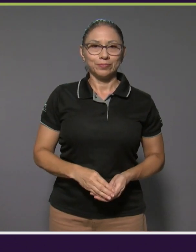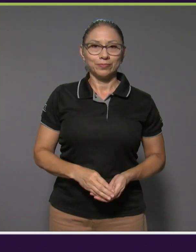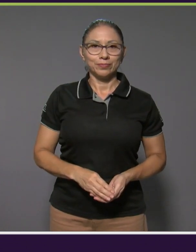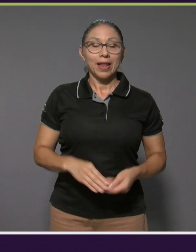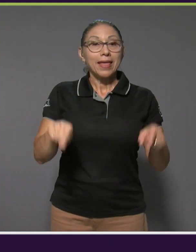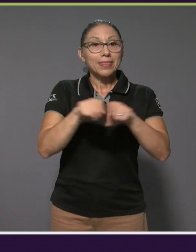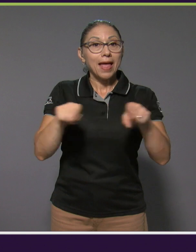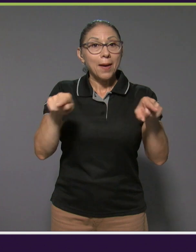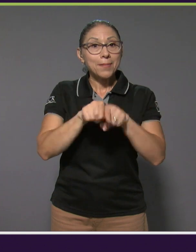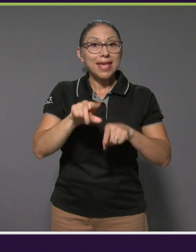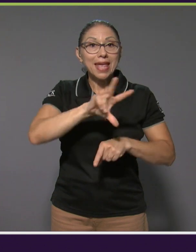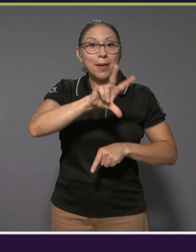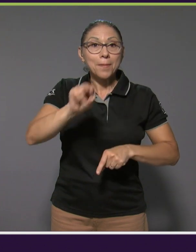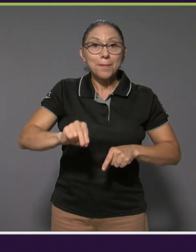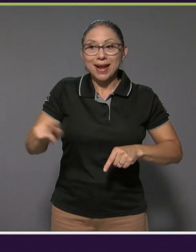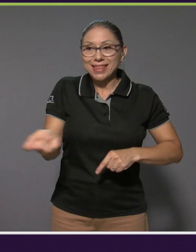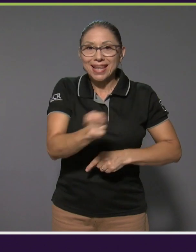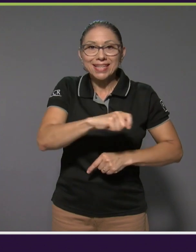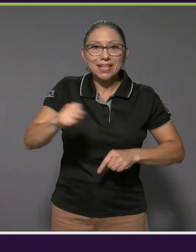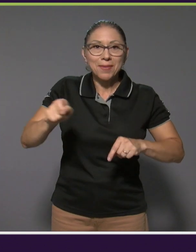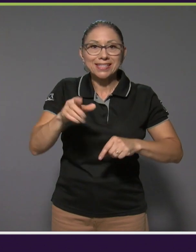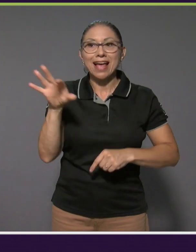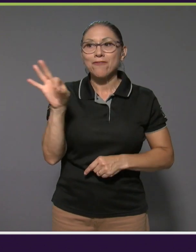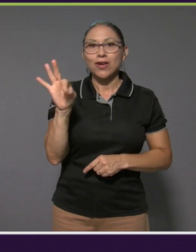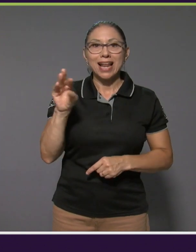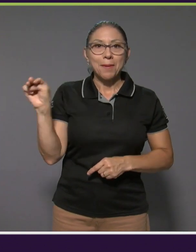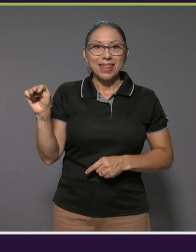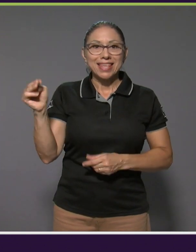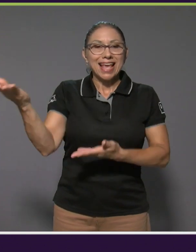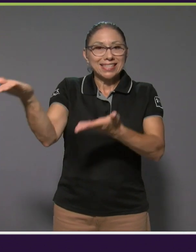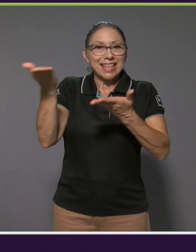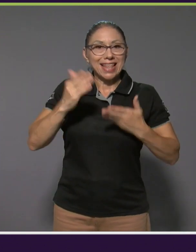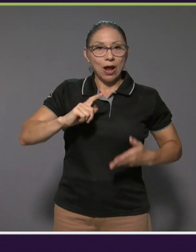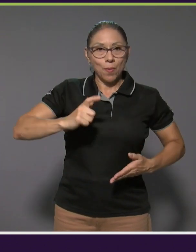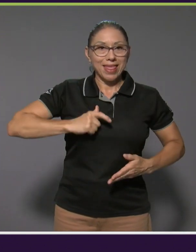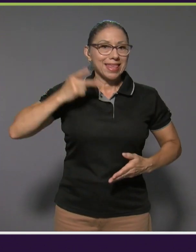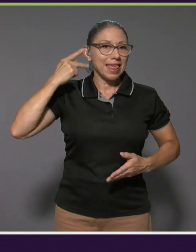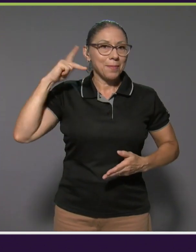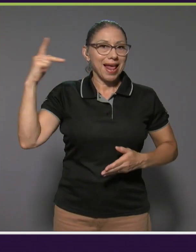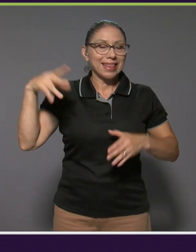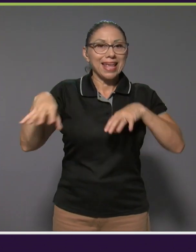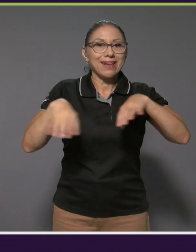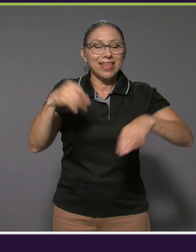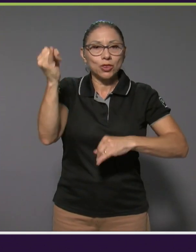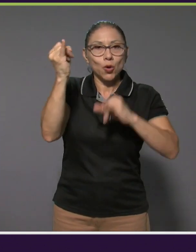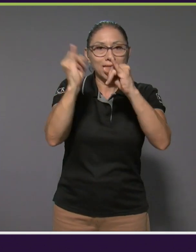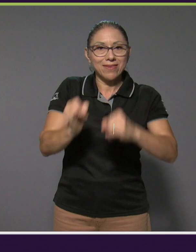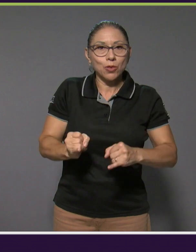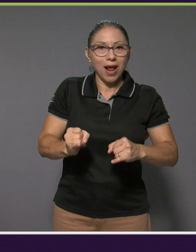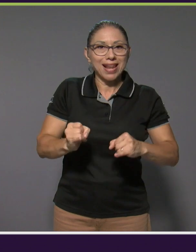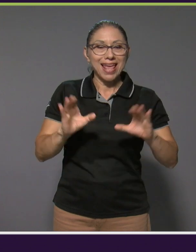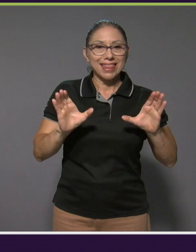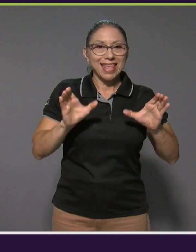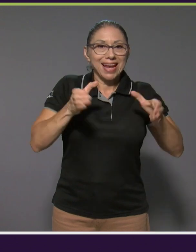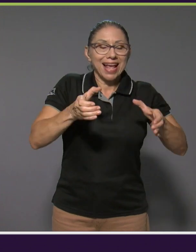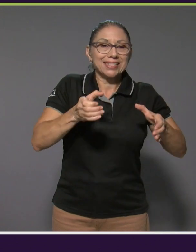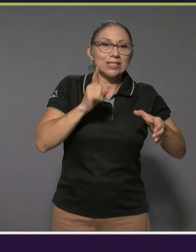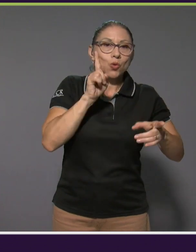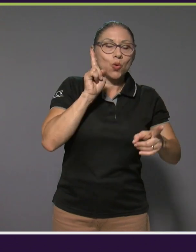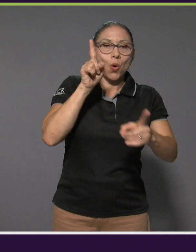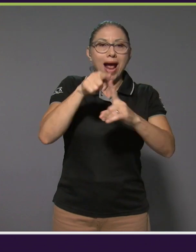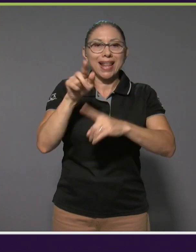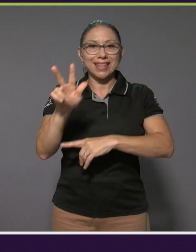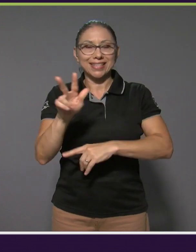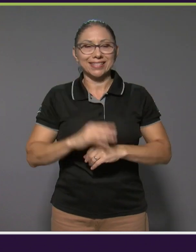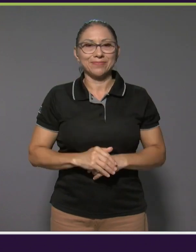También en para tenis de mesa, Fiorella Padilla se trajo a Ciudad Neili la medalla de plata en el evento individual de las clases de la 1 a la 3.